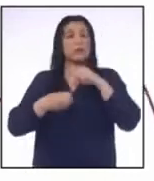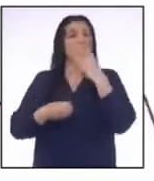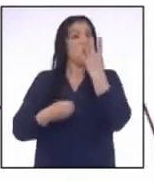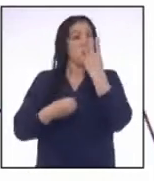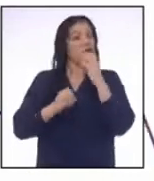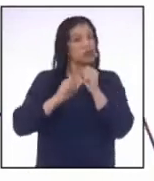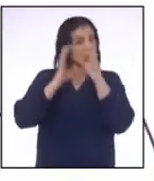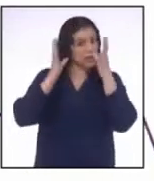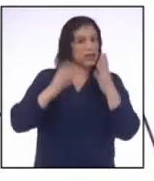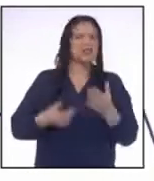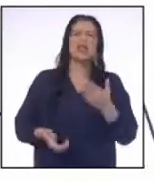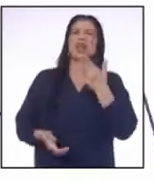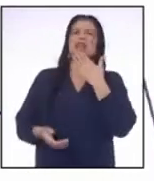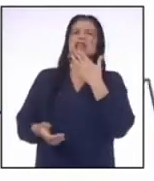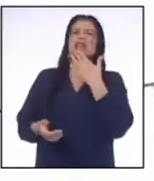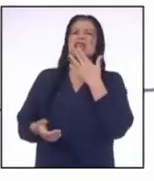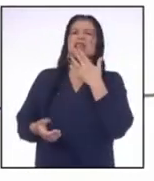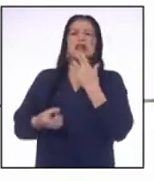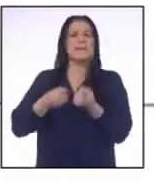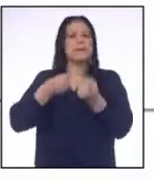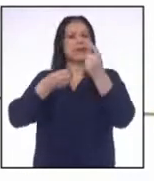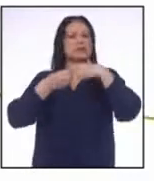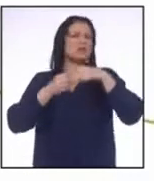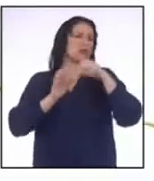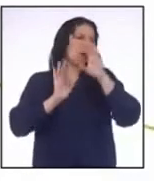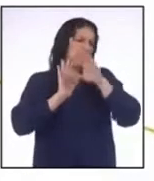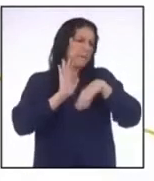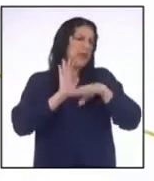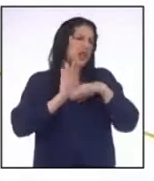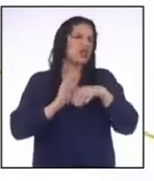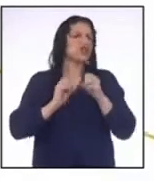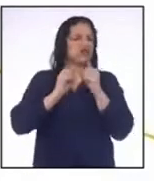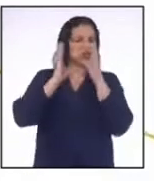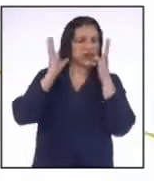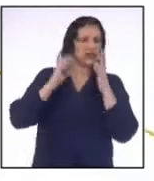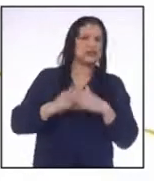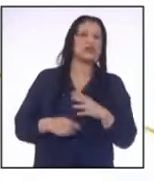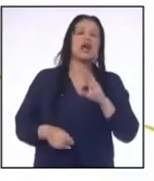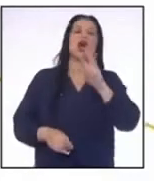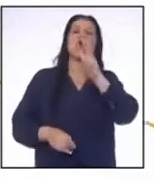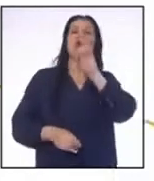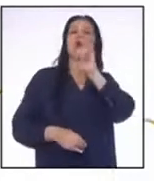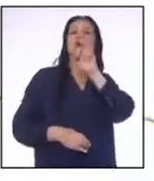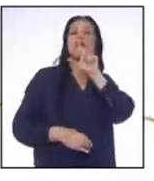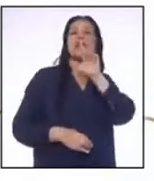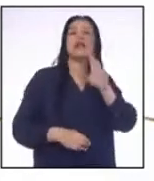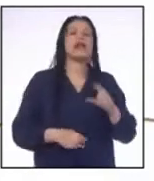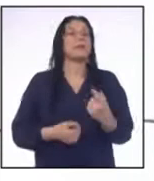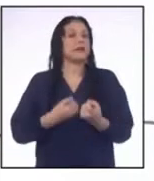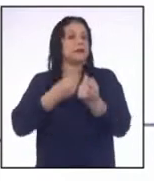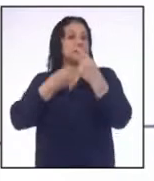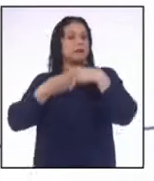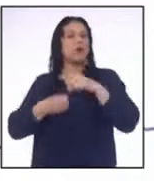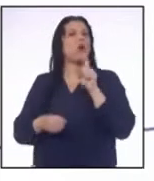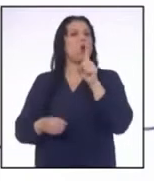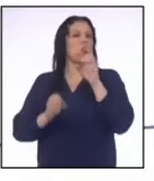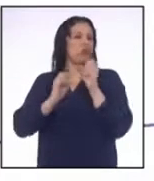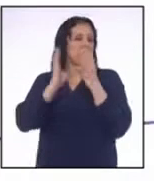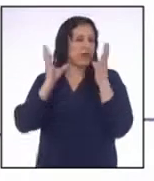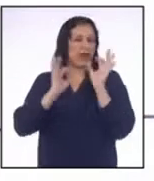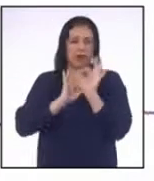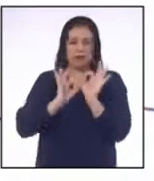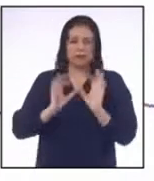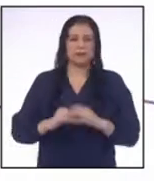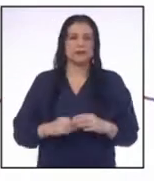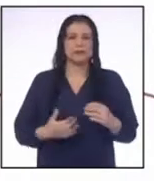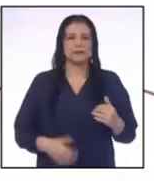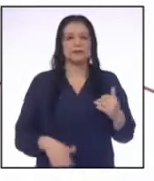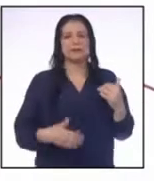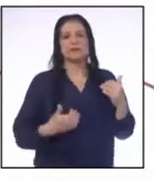¿Y quién pudo participar menos días? William, él solo participó un día